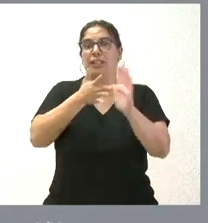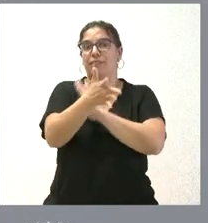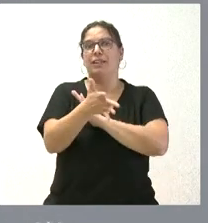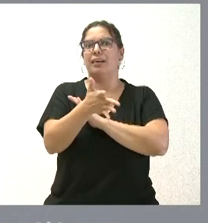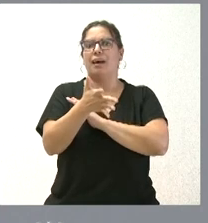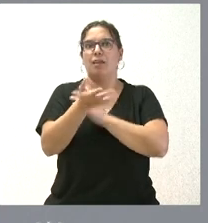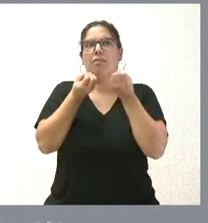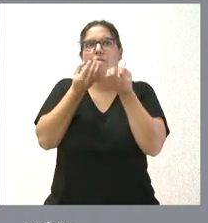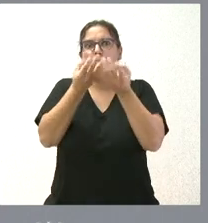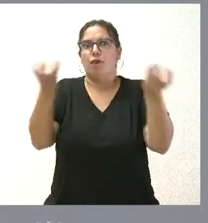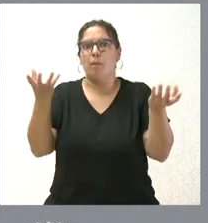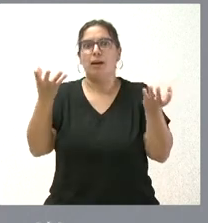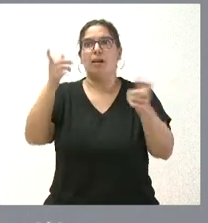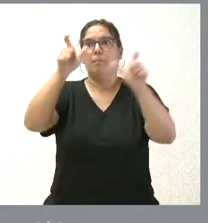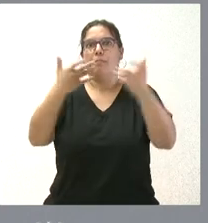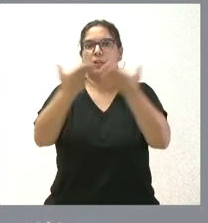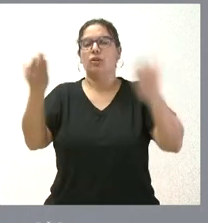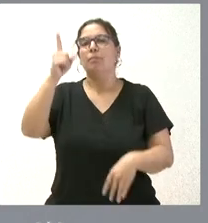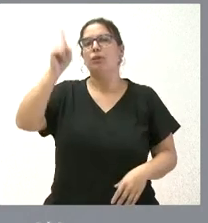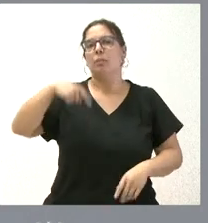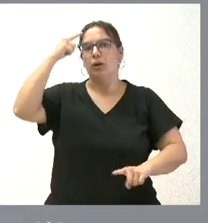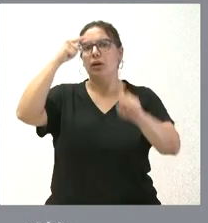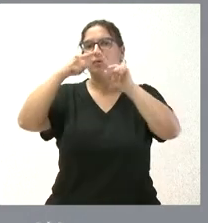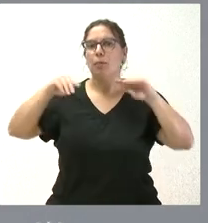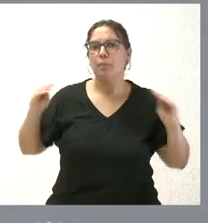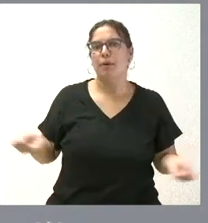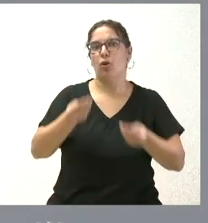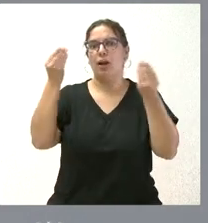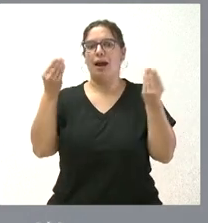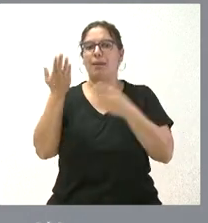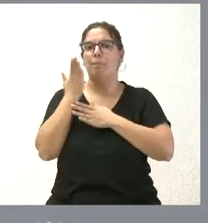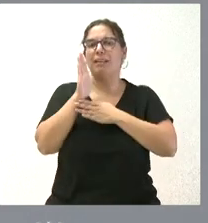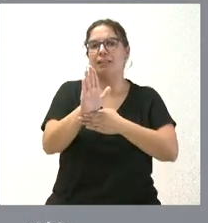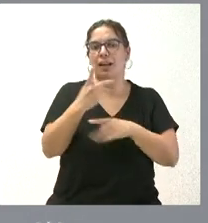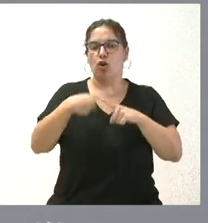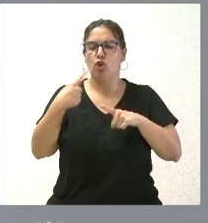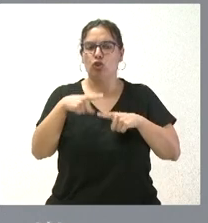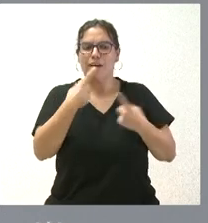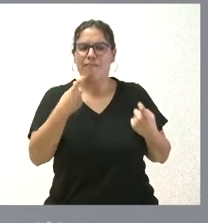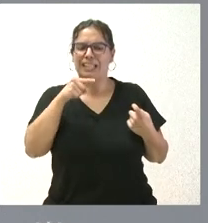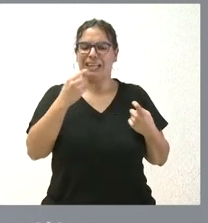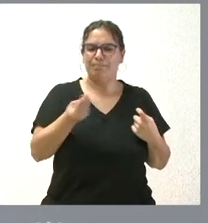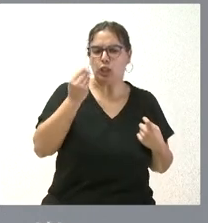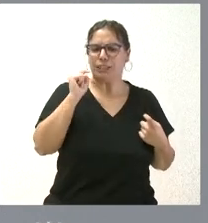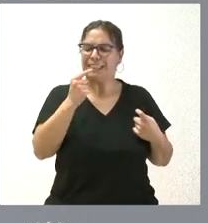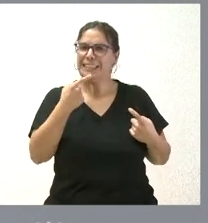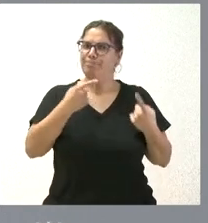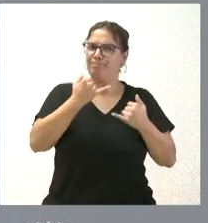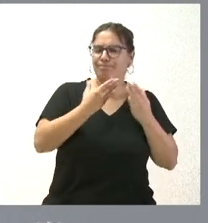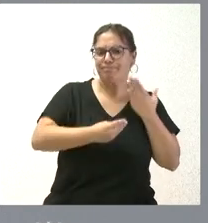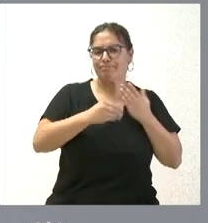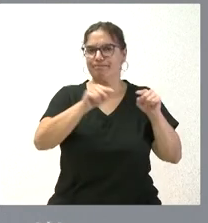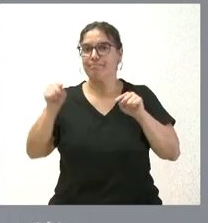información al conjunto de los ciudadanos, pero también el objetivo de mejorar y de plantear cuáles son las cosas donde podríamos haber sido mejores y podemos mejorar.